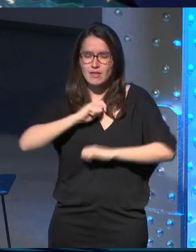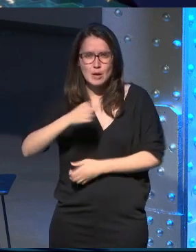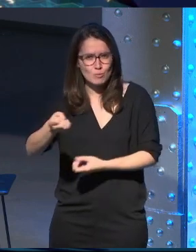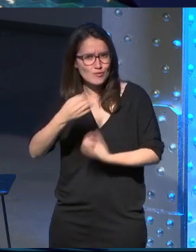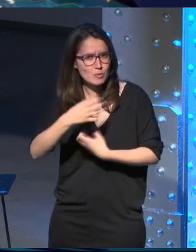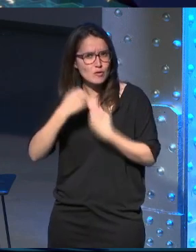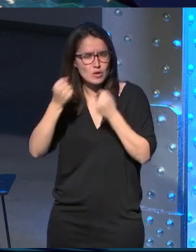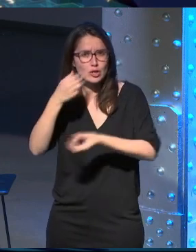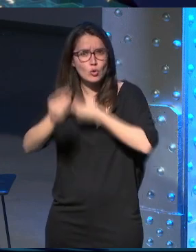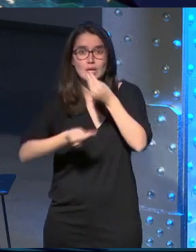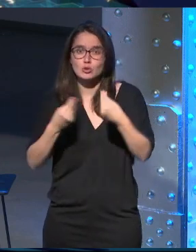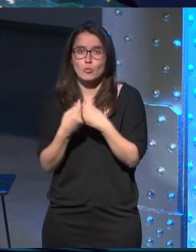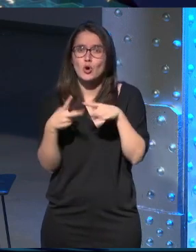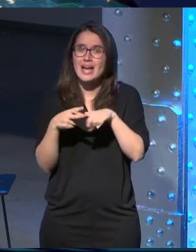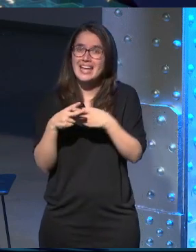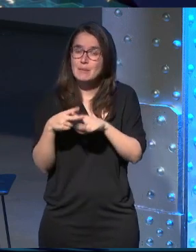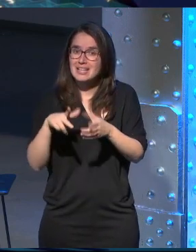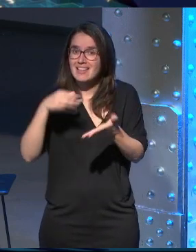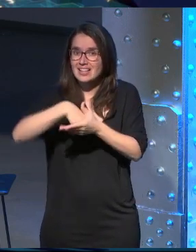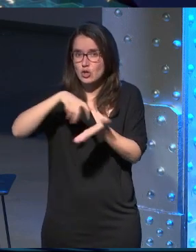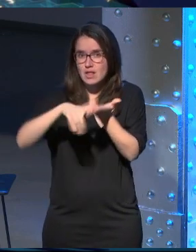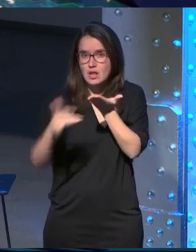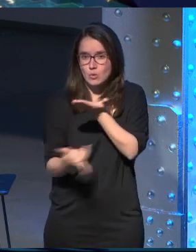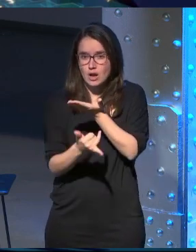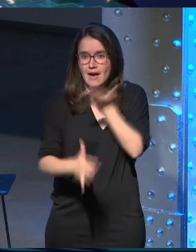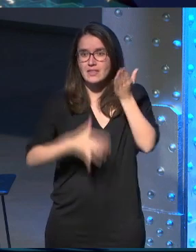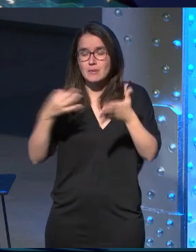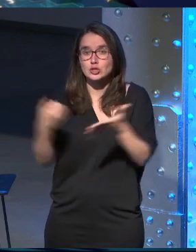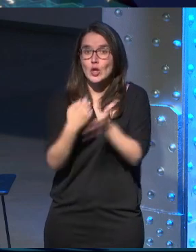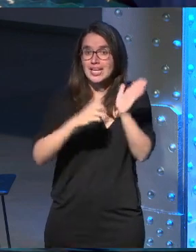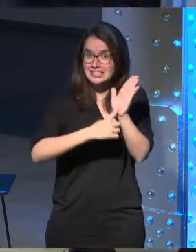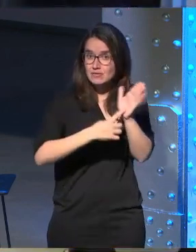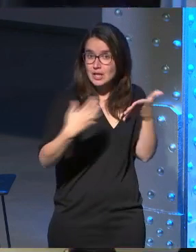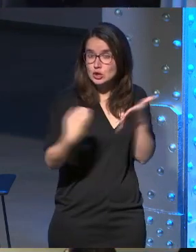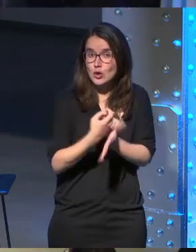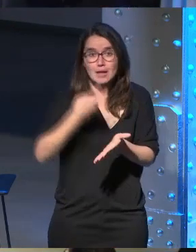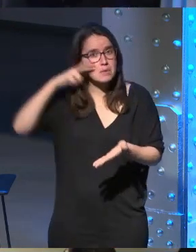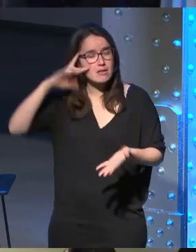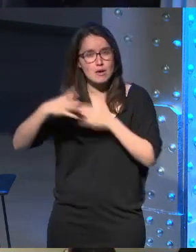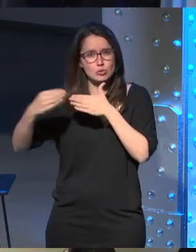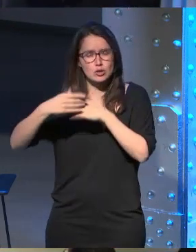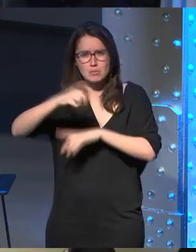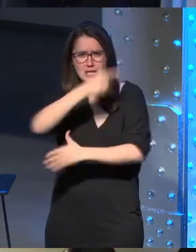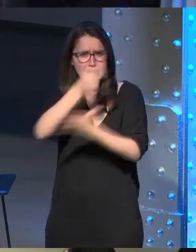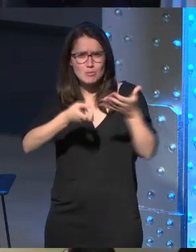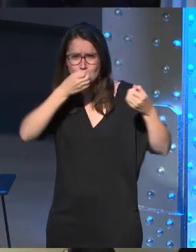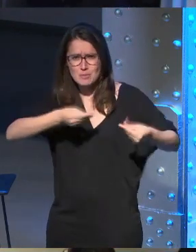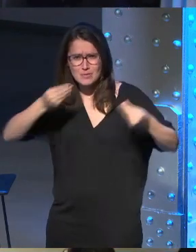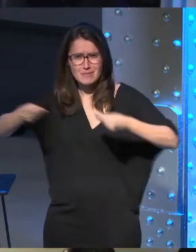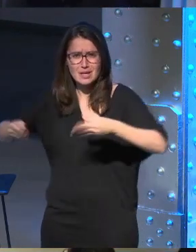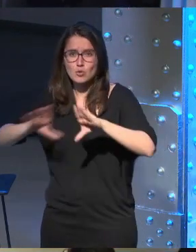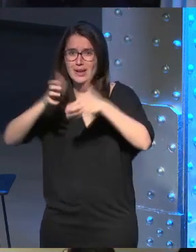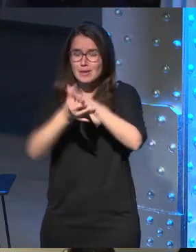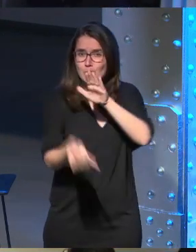información y que lo utilizamos como una herramienta en el lenguaje aparte todas las interfaces toda la experiencia de usuario estaba también muy bien diseñada creamos un equipo